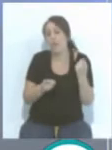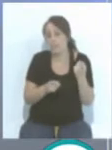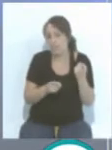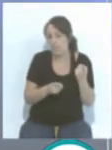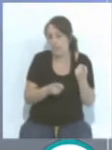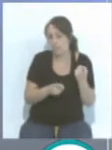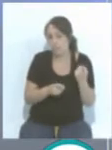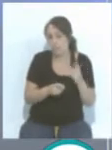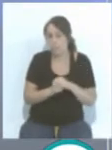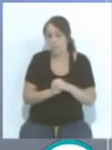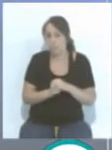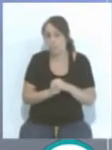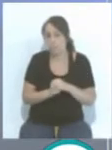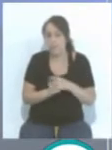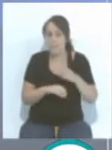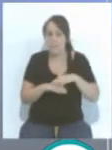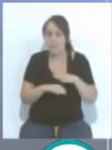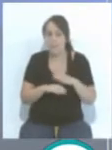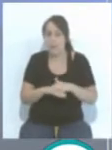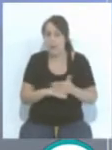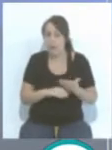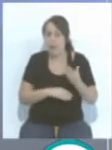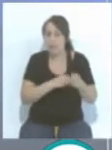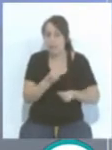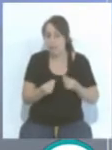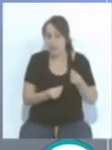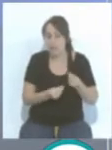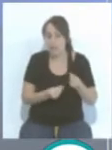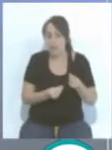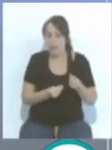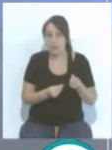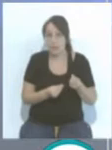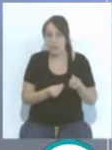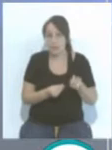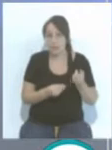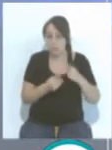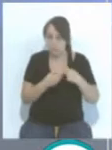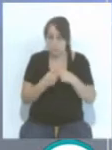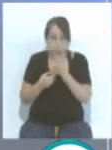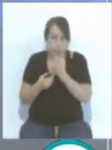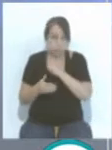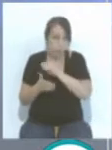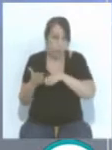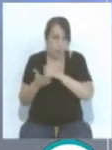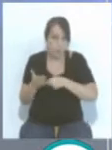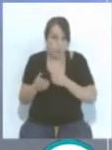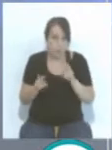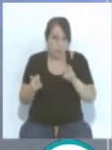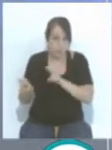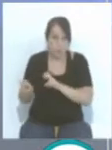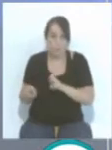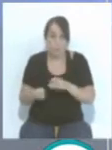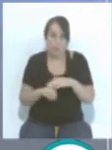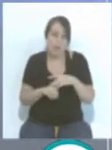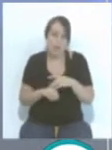acometer esos fichajes que todavía le quedan, esos puntos que todavía le quedan